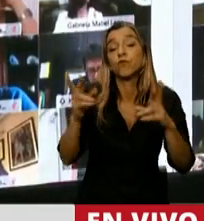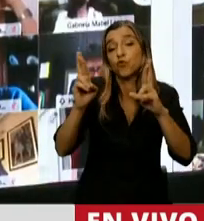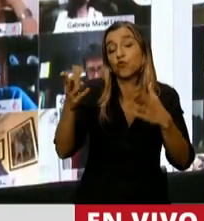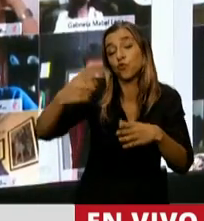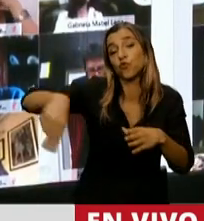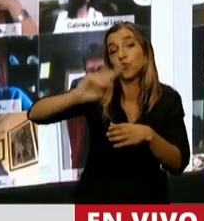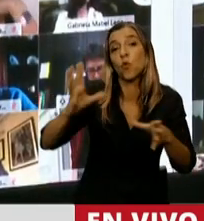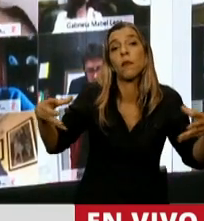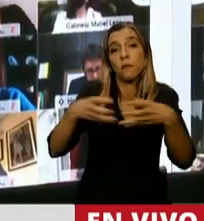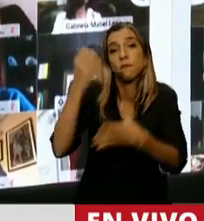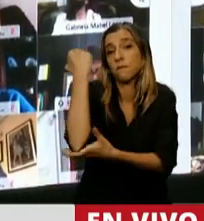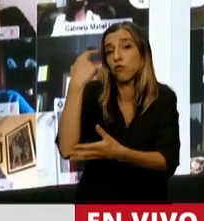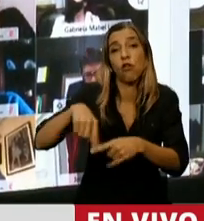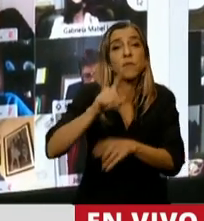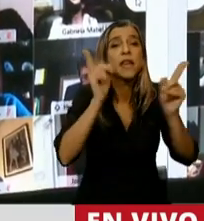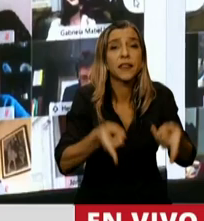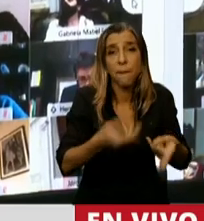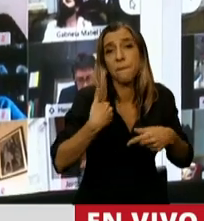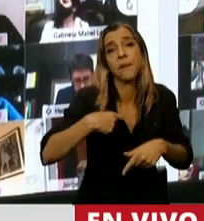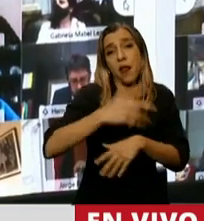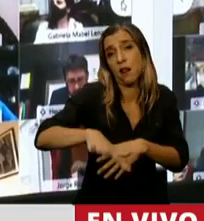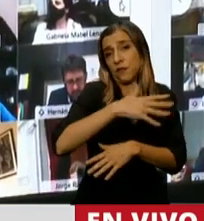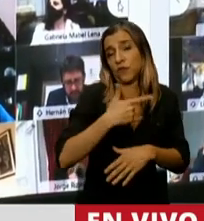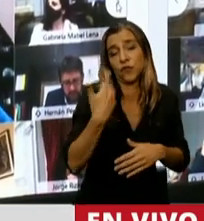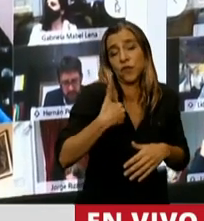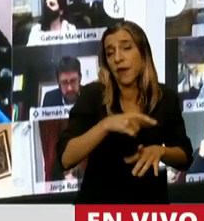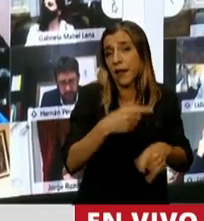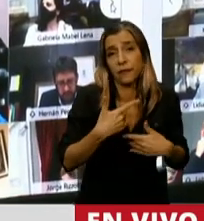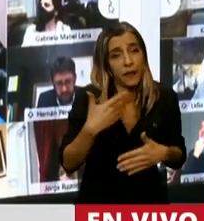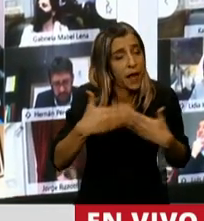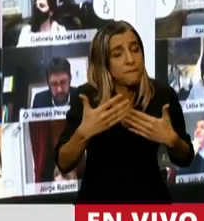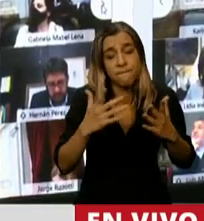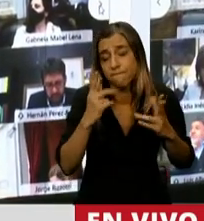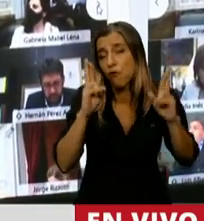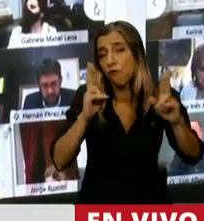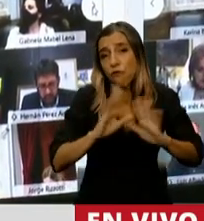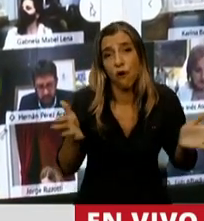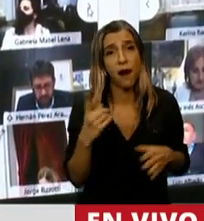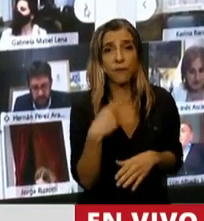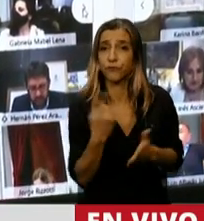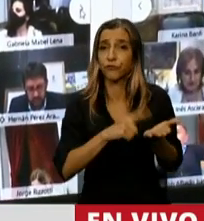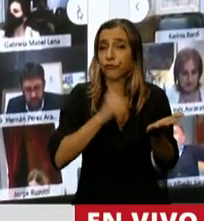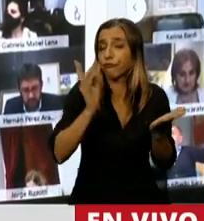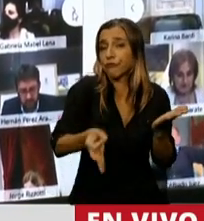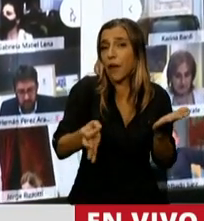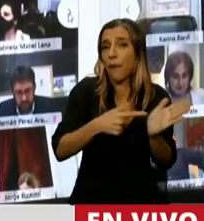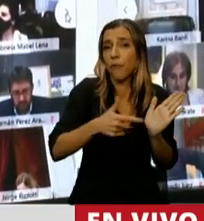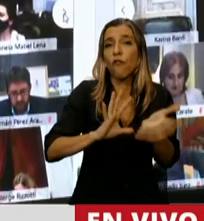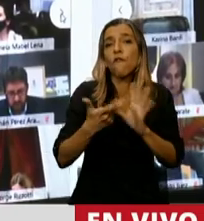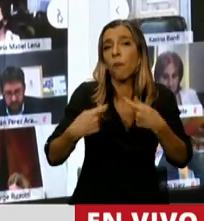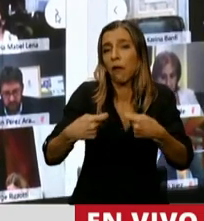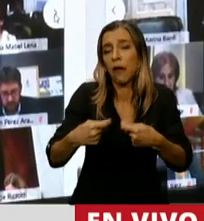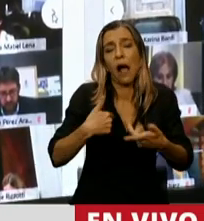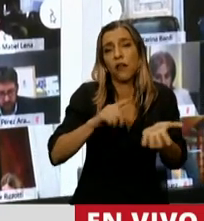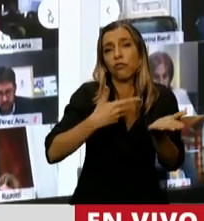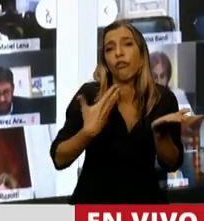y a todos los argentinos para que la puedan enderezar, tenemos observaciones respecto al gasto y al articulado, pero tampoco